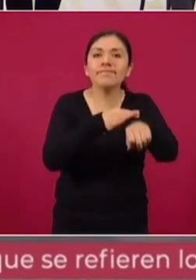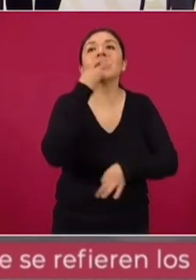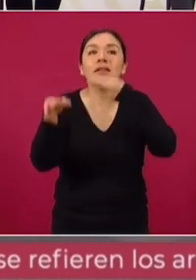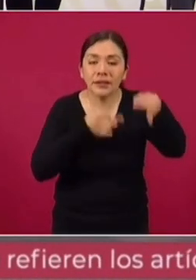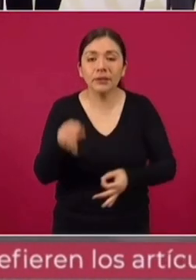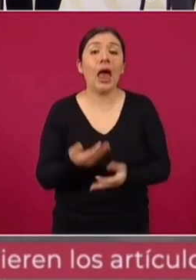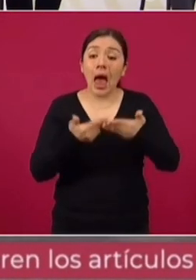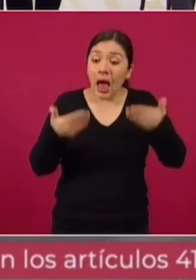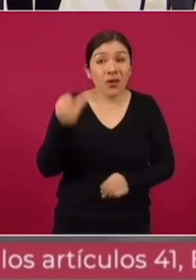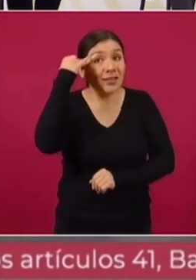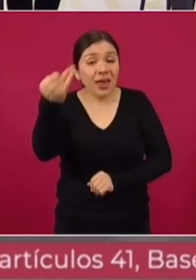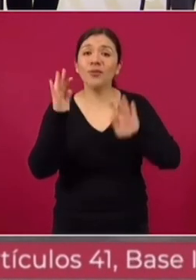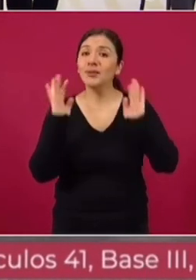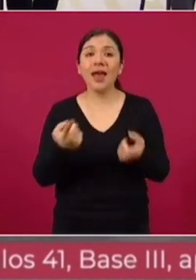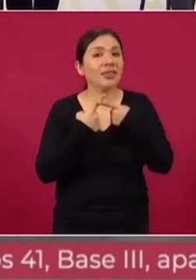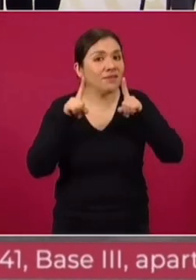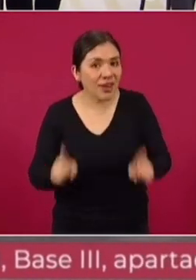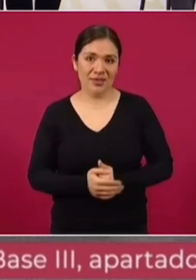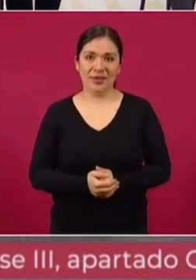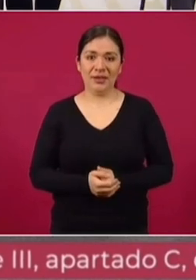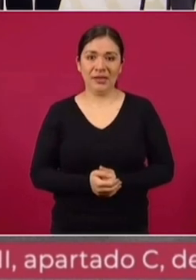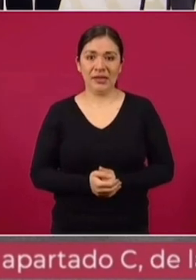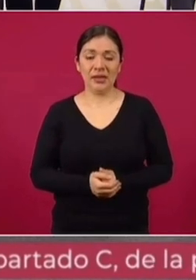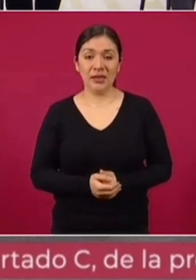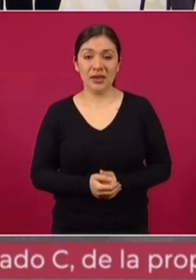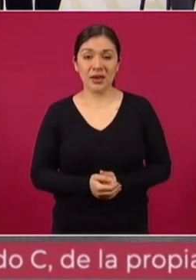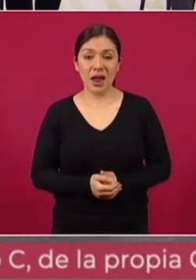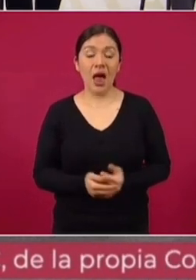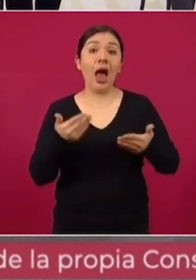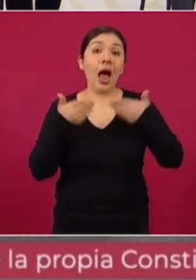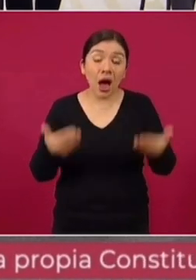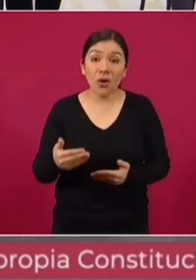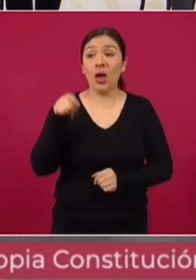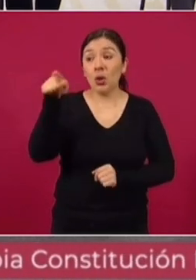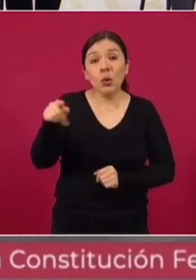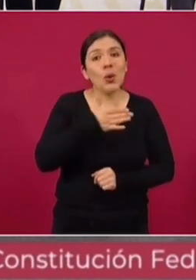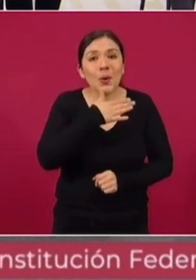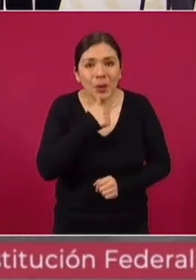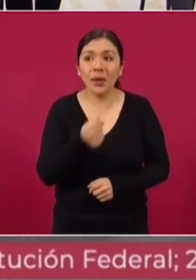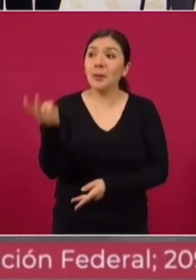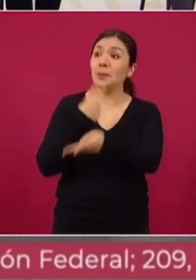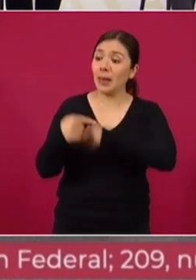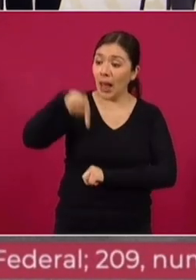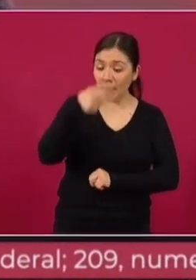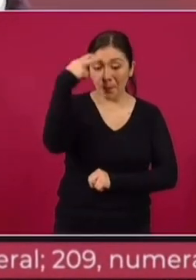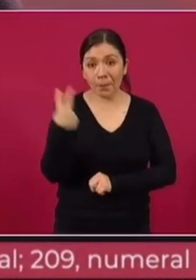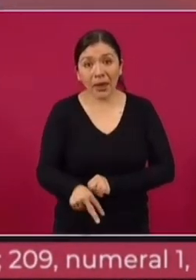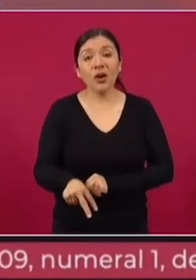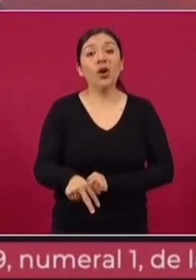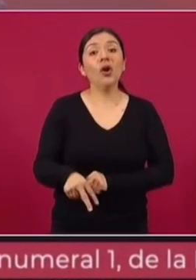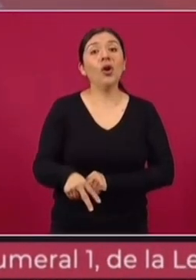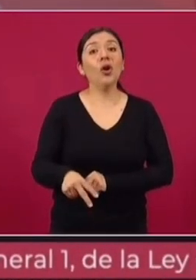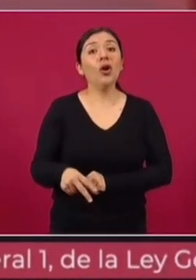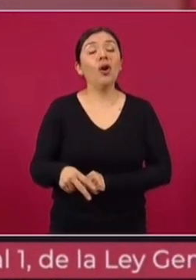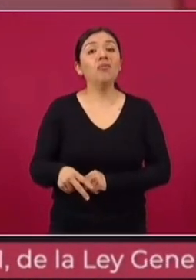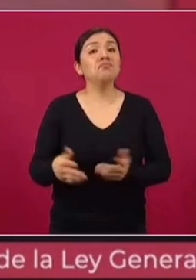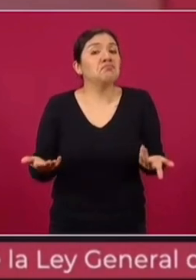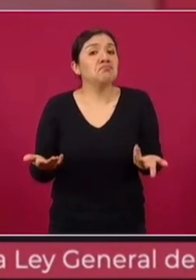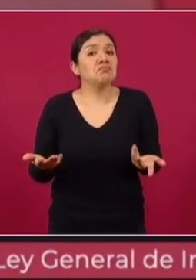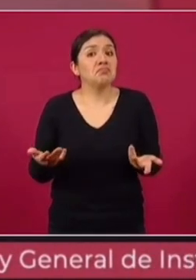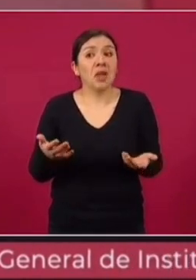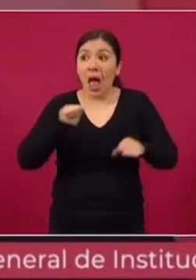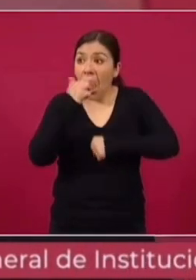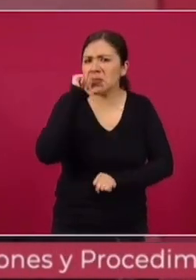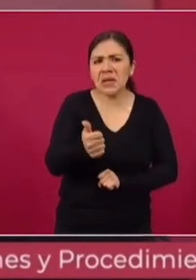Ya no es el tiempo en que venían y no hacían